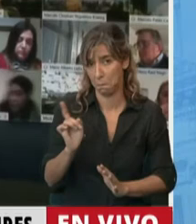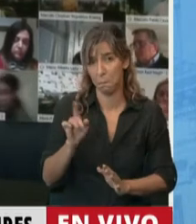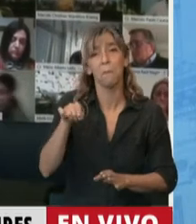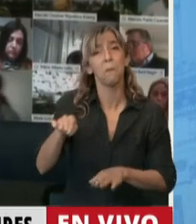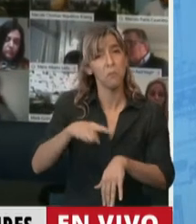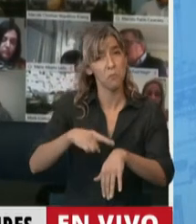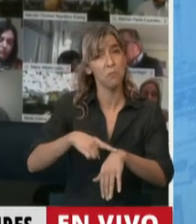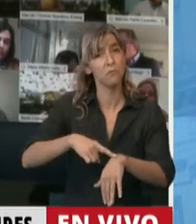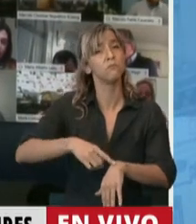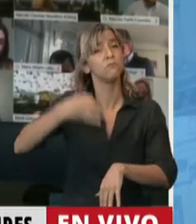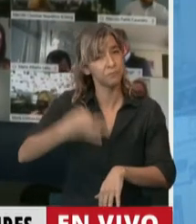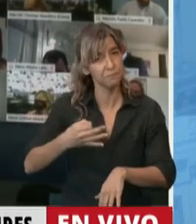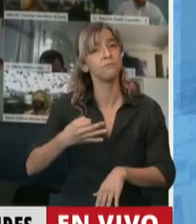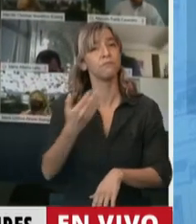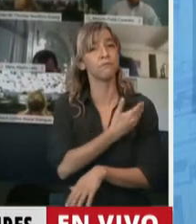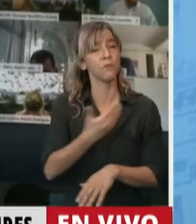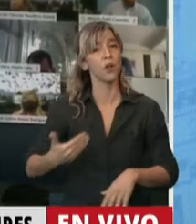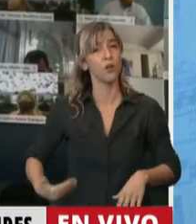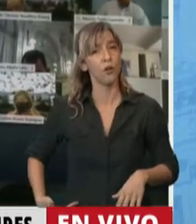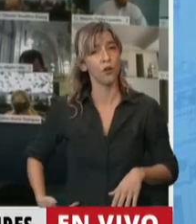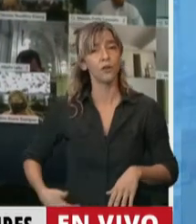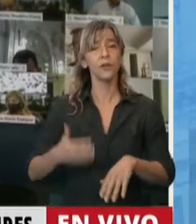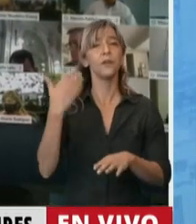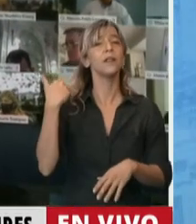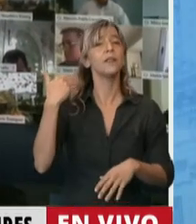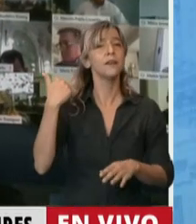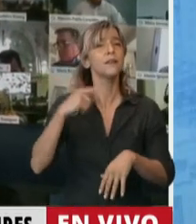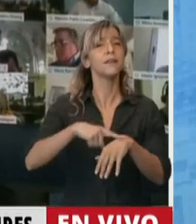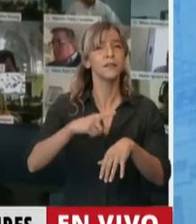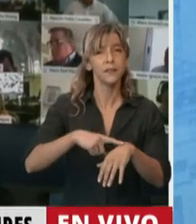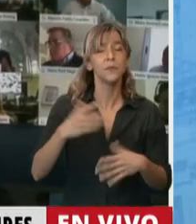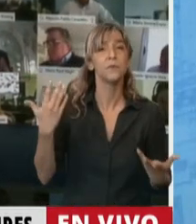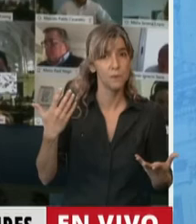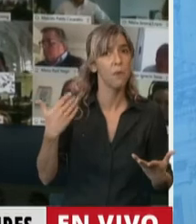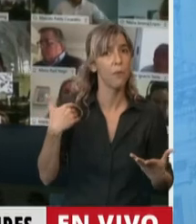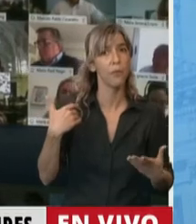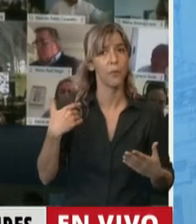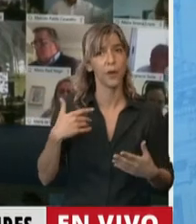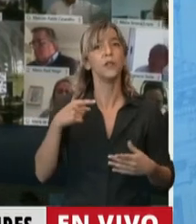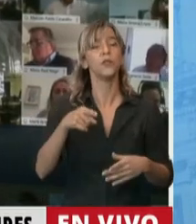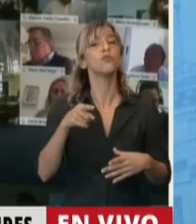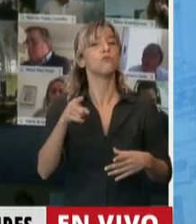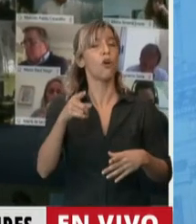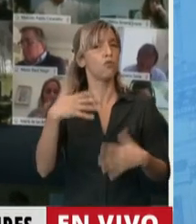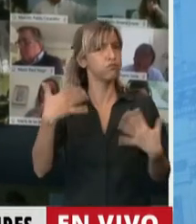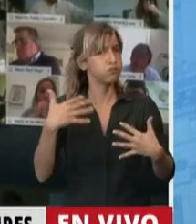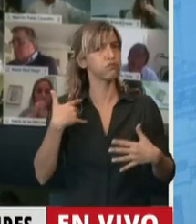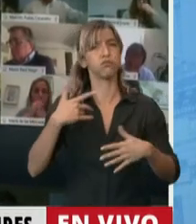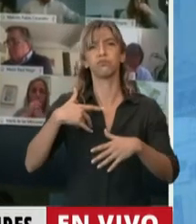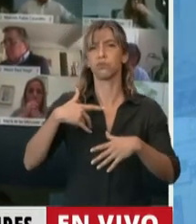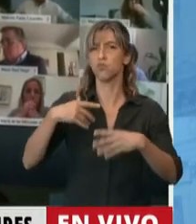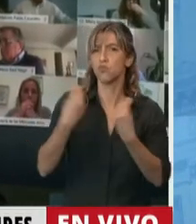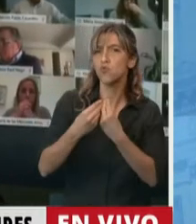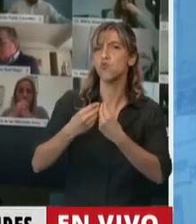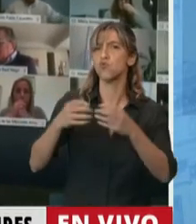intento del gobierno de ese entonces, el presidente Dualde, de sacar de la calle al movimiento piquetero, al movimiento de lucha de las